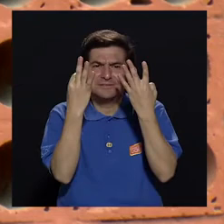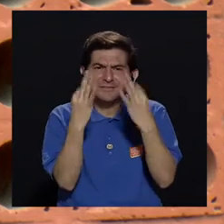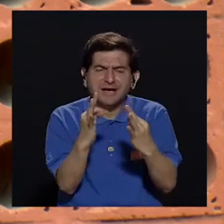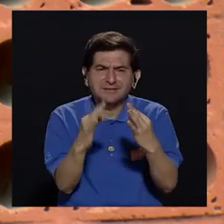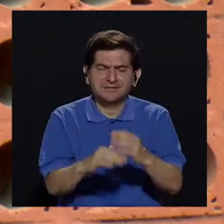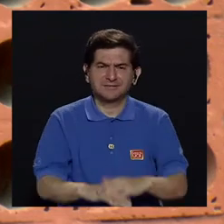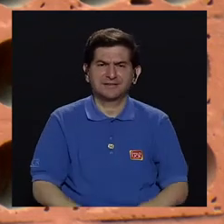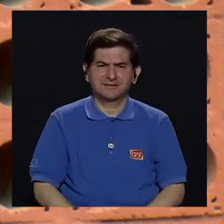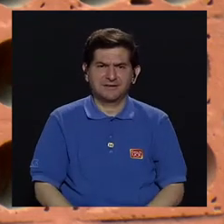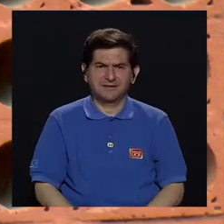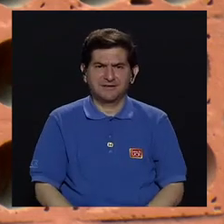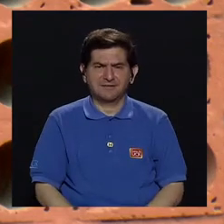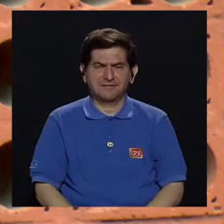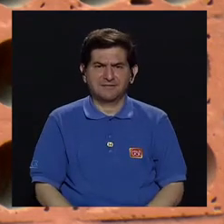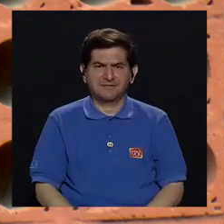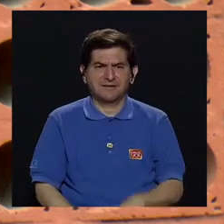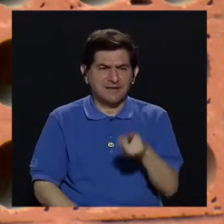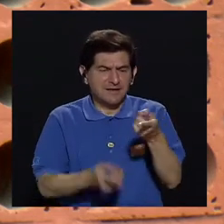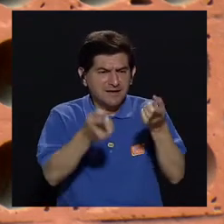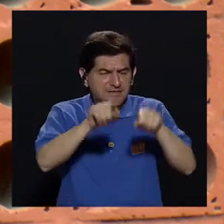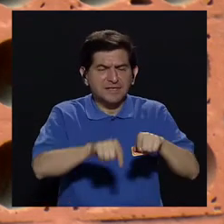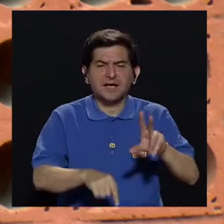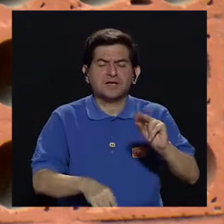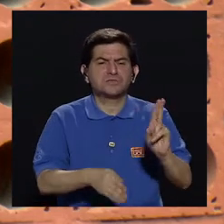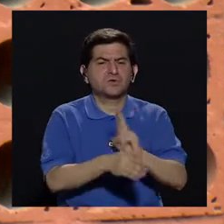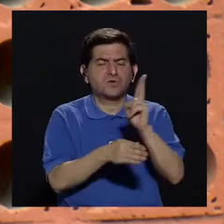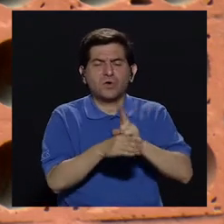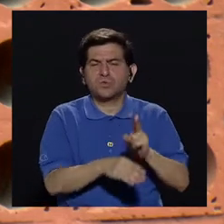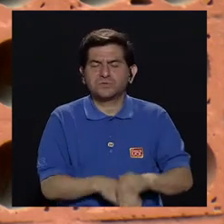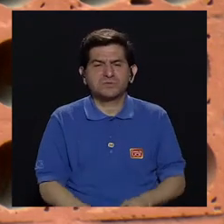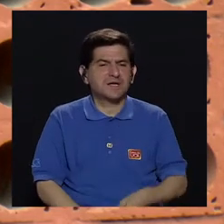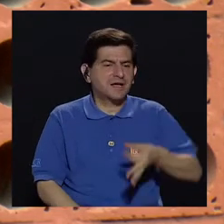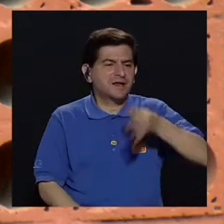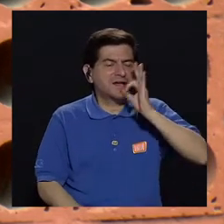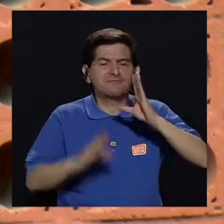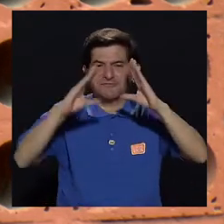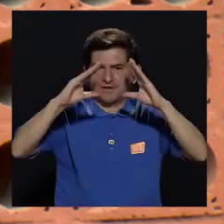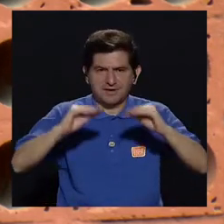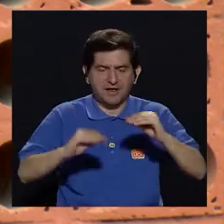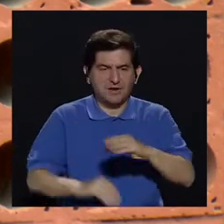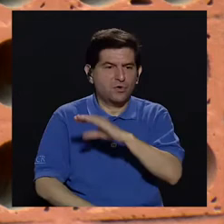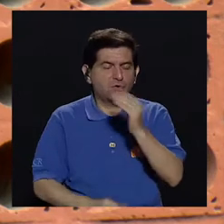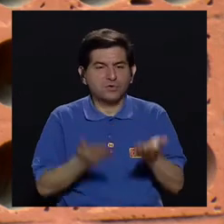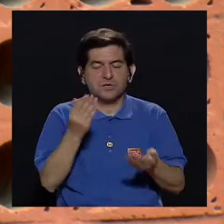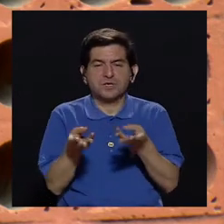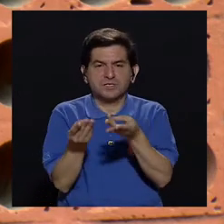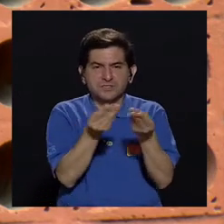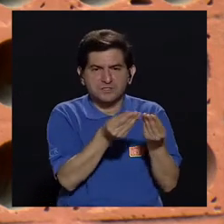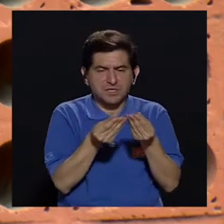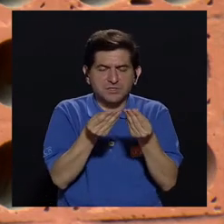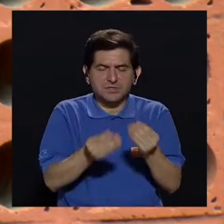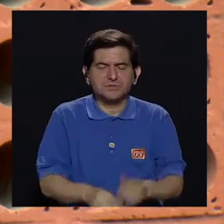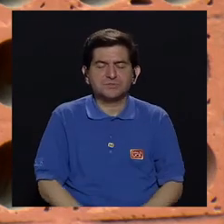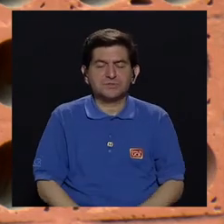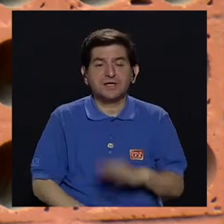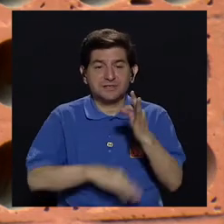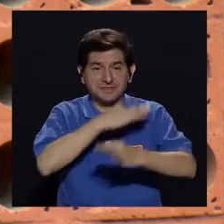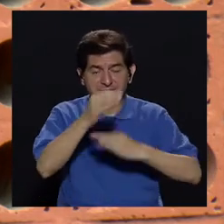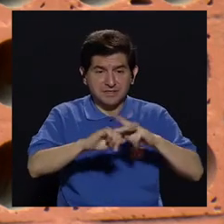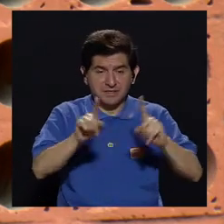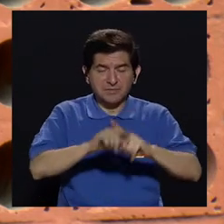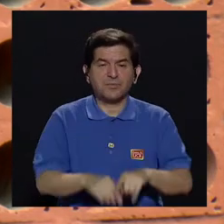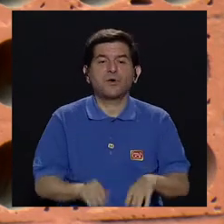en cierta forma, digamos, de no consumir cafeínas en las noches o ciertas sustancias